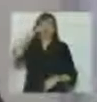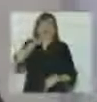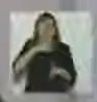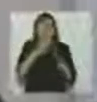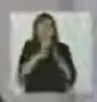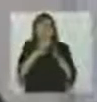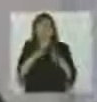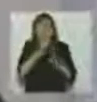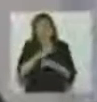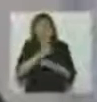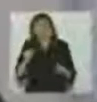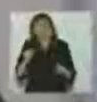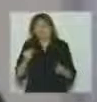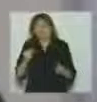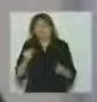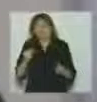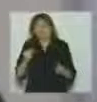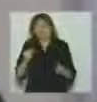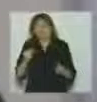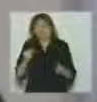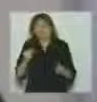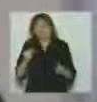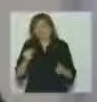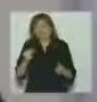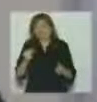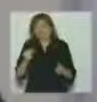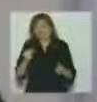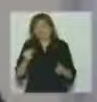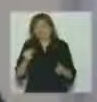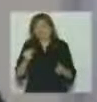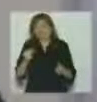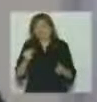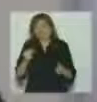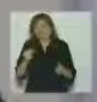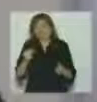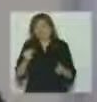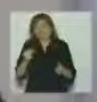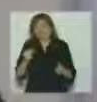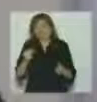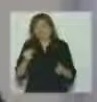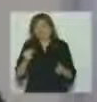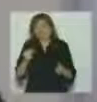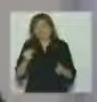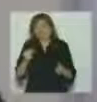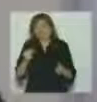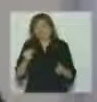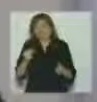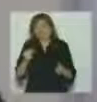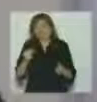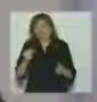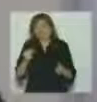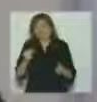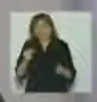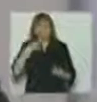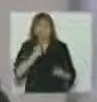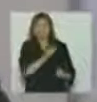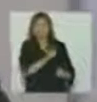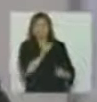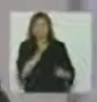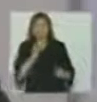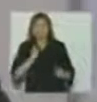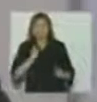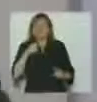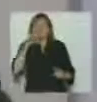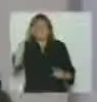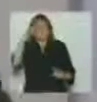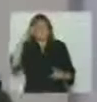guerra y los dos muy mayores se acercaron sobre todo el papá con lágrimas en los ojos y me dijo fuerza